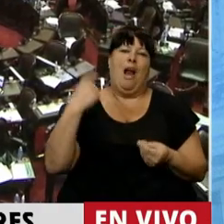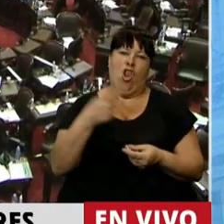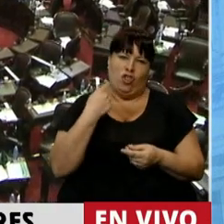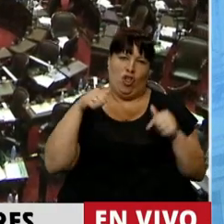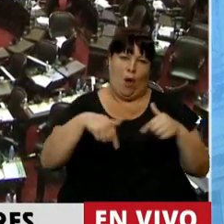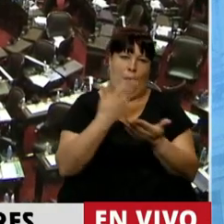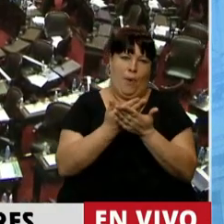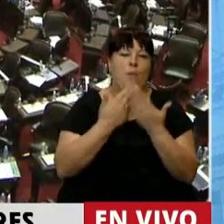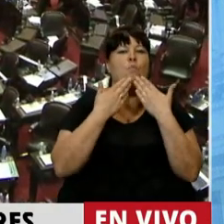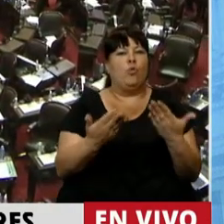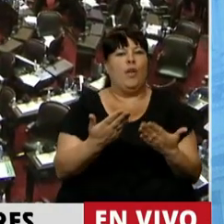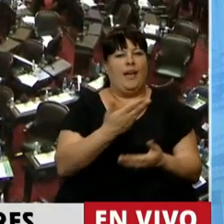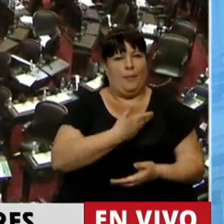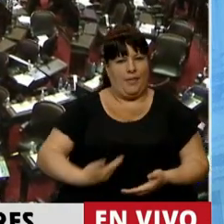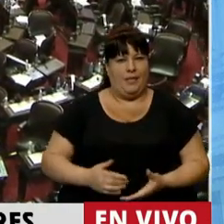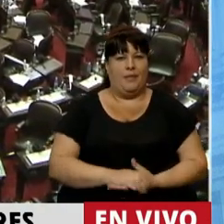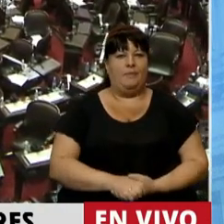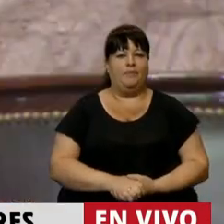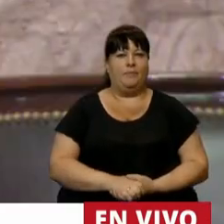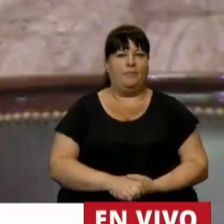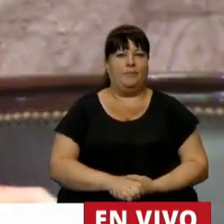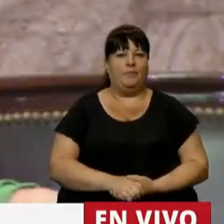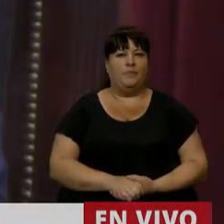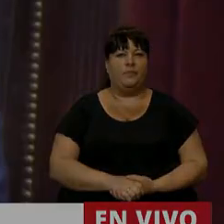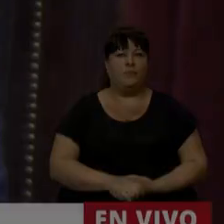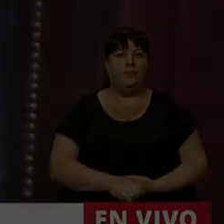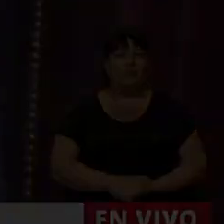nosotros estamos planteando. Muchas gracias, presidente. Gracias, señor diputado del Caño.